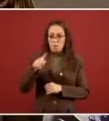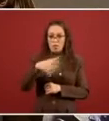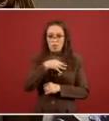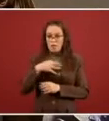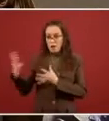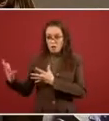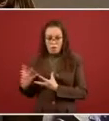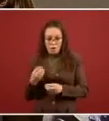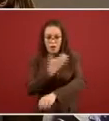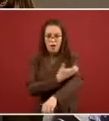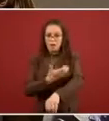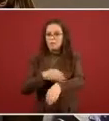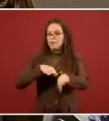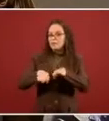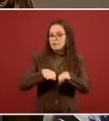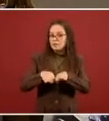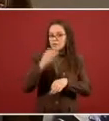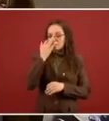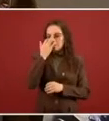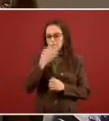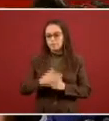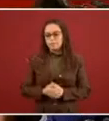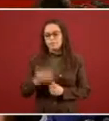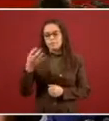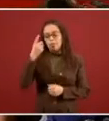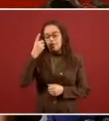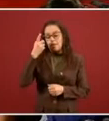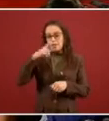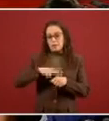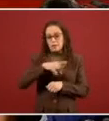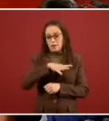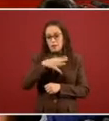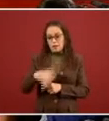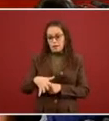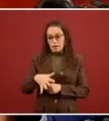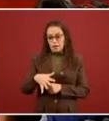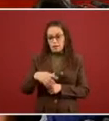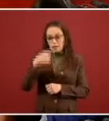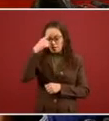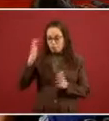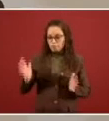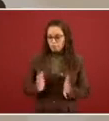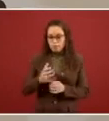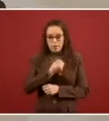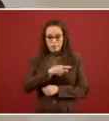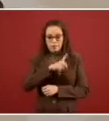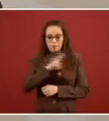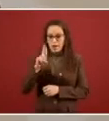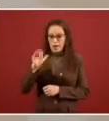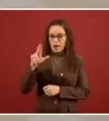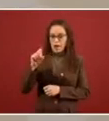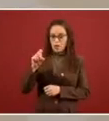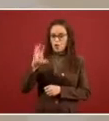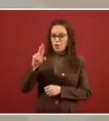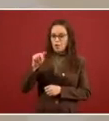días recientes, el domingo concretamente, vino el director general de promoción de la salud, Ricardo Cortés, y nos mostró